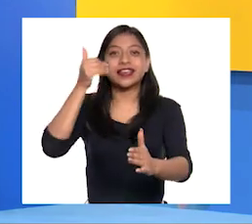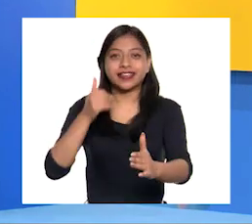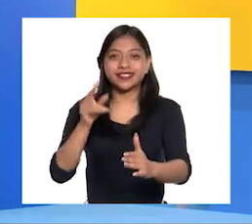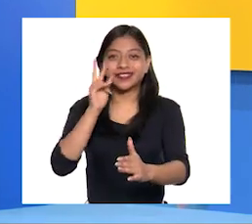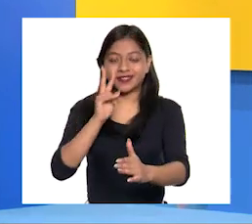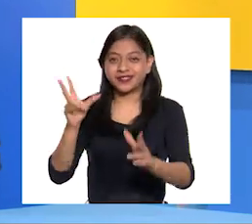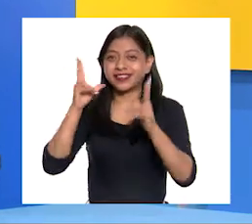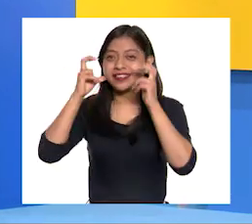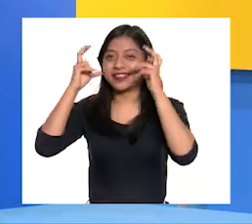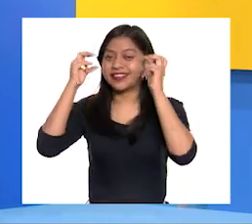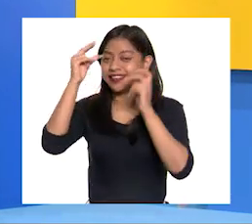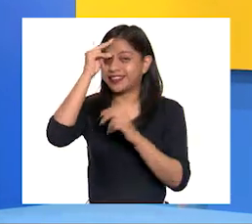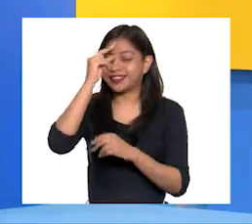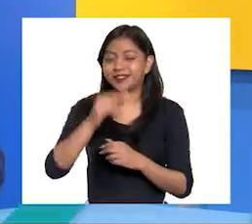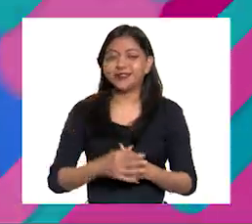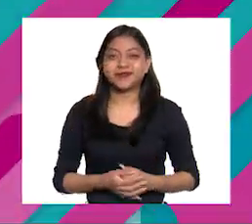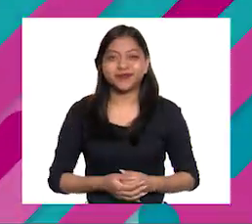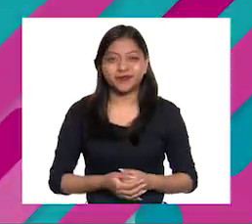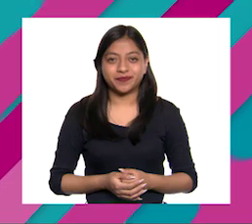con nuestro amigo Ajo Listo.